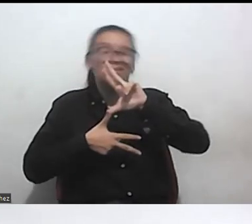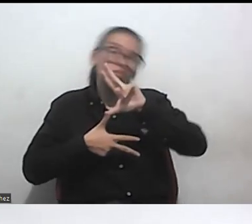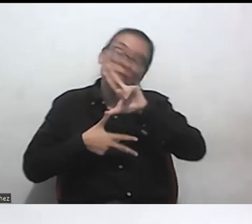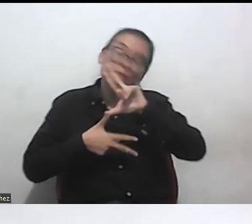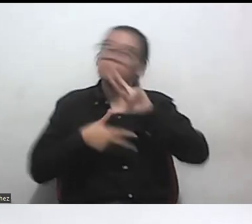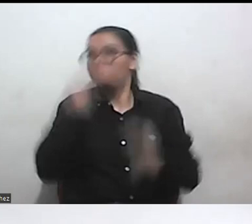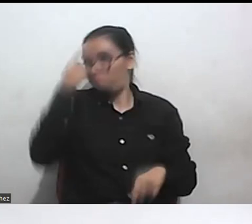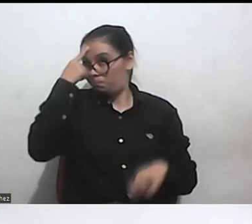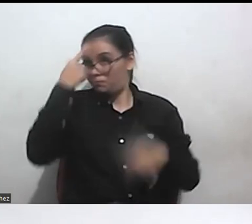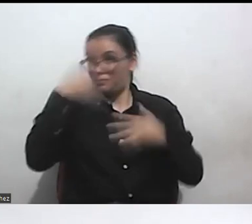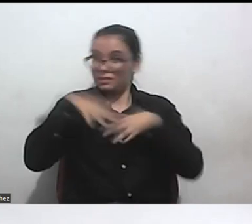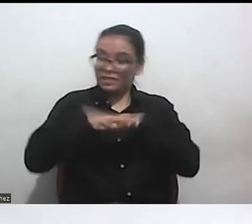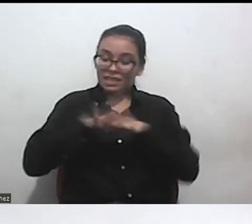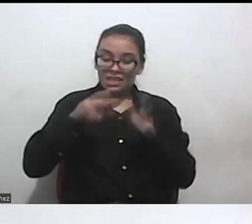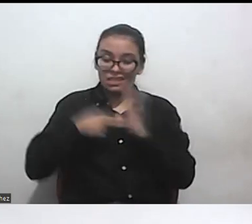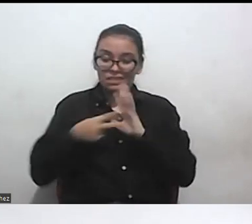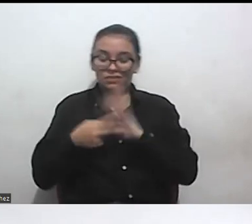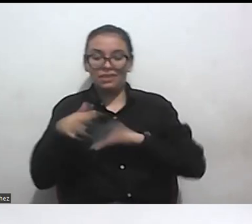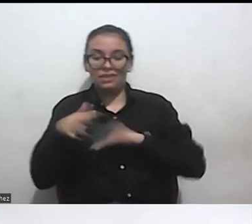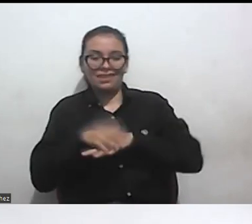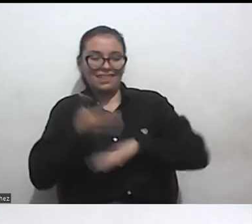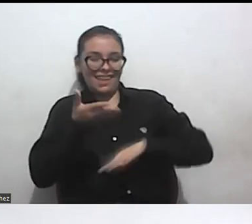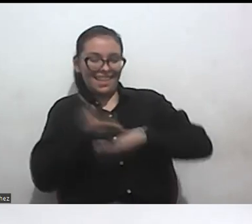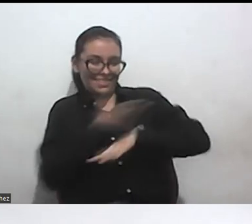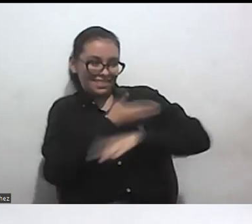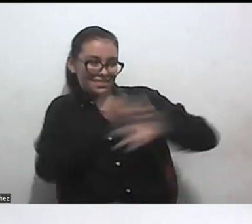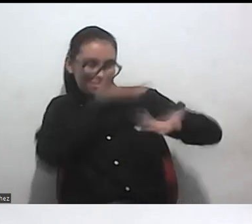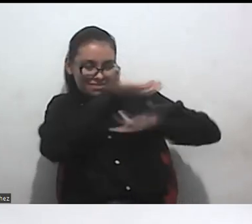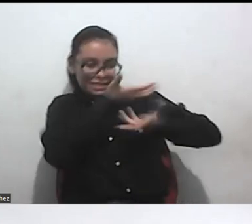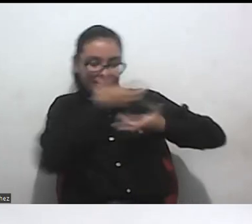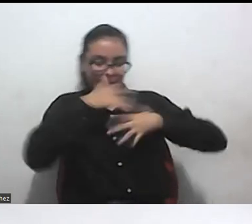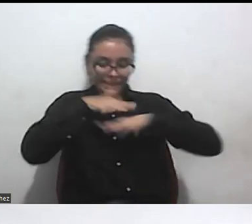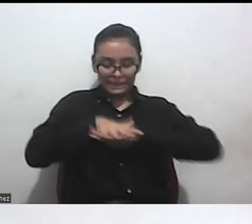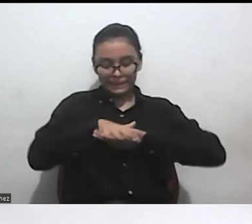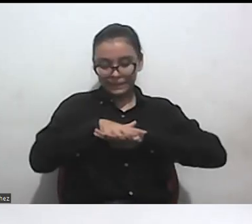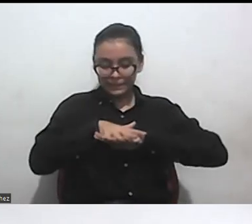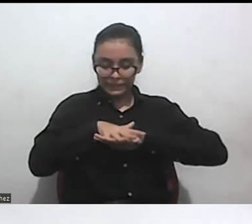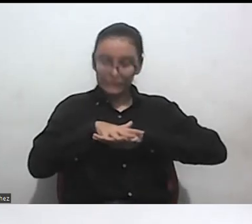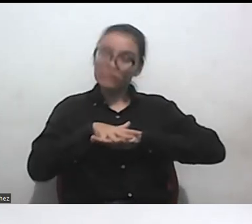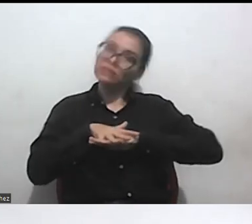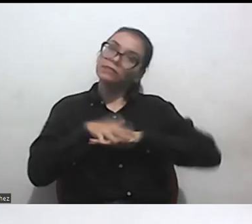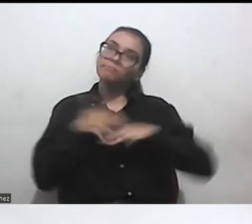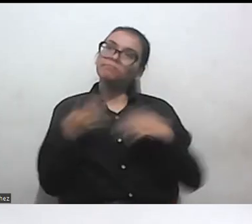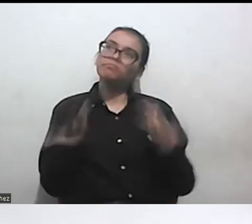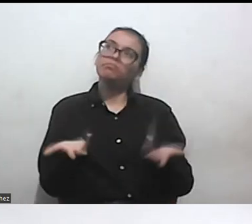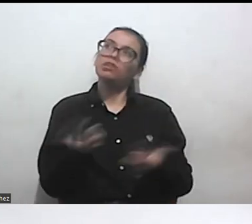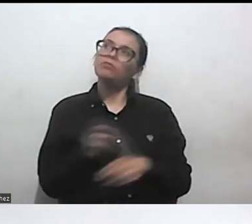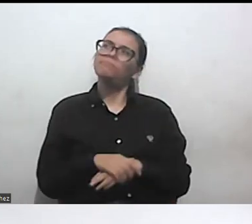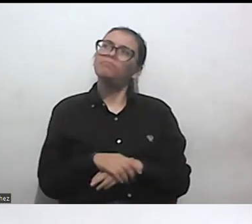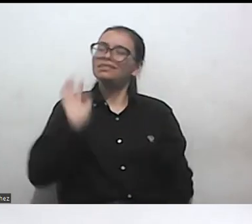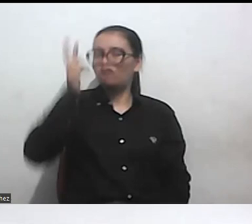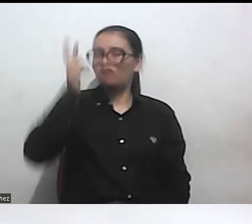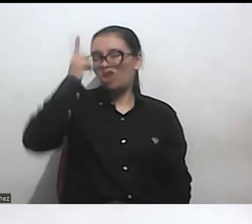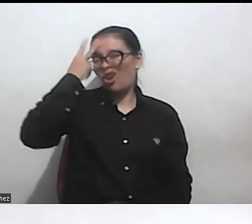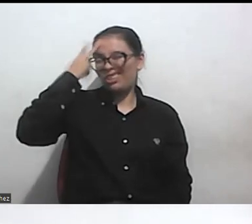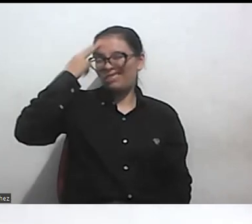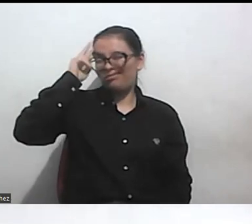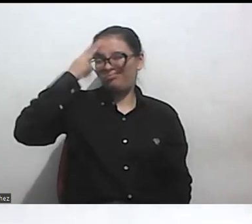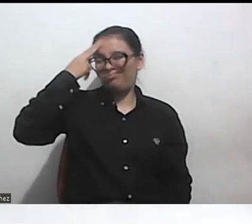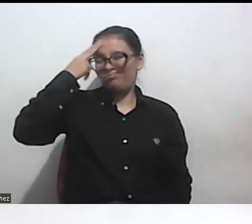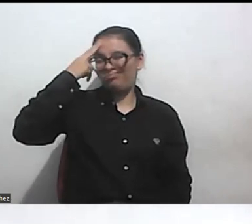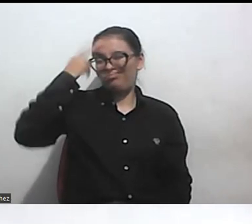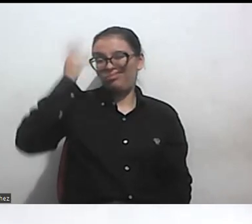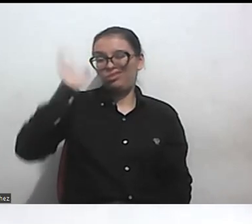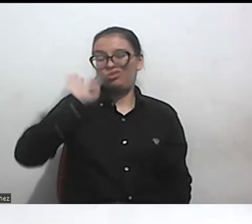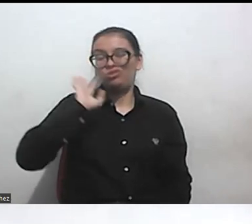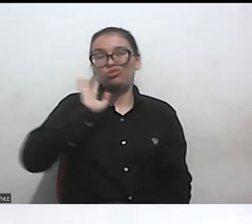a partir de lo que hemos estado comentando quizá se piensa de manera más obvia como algo alejado